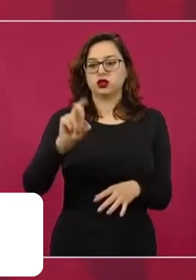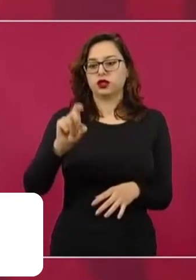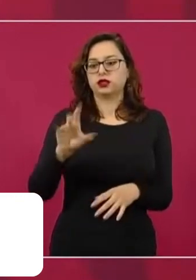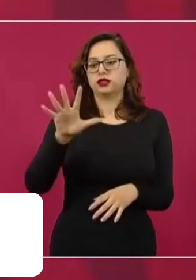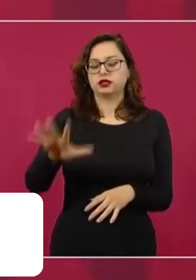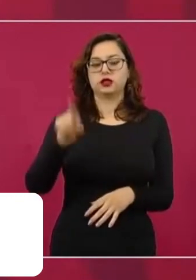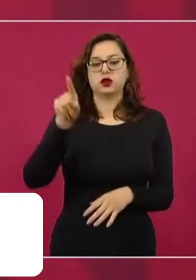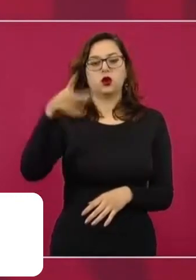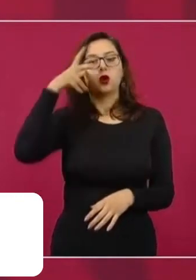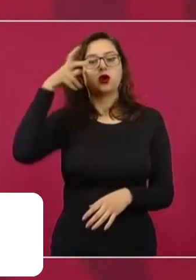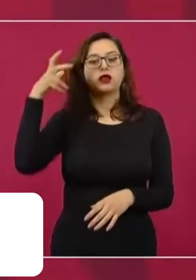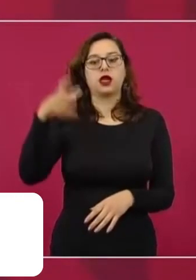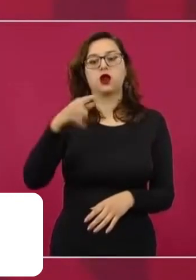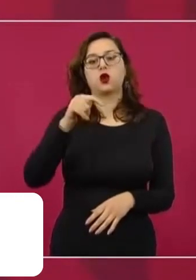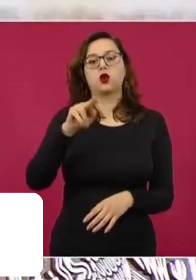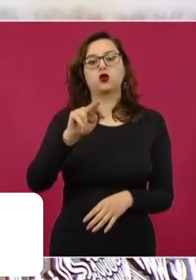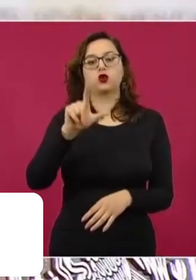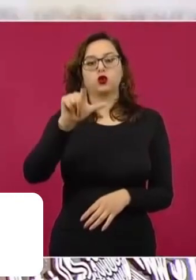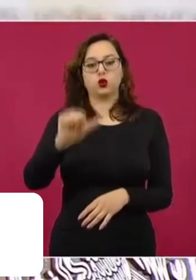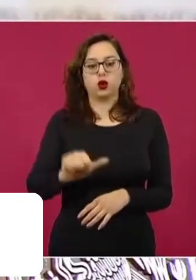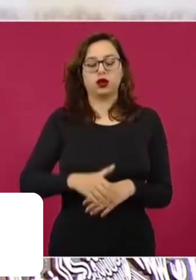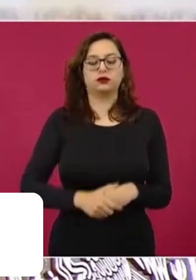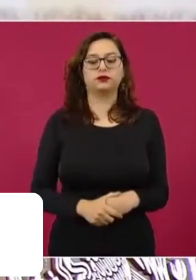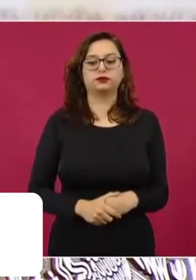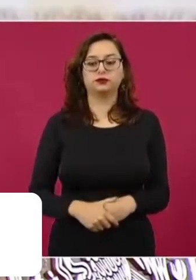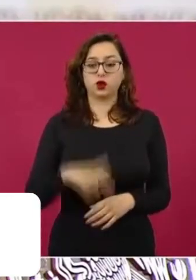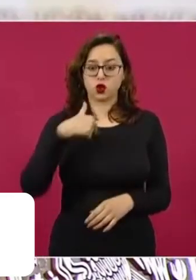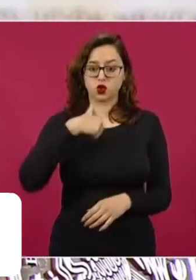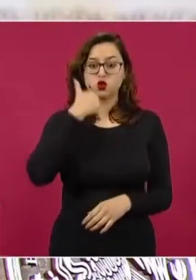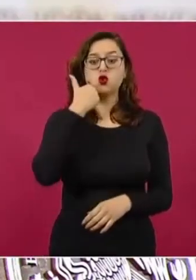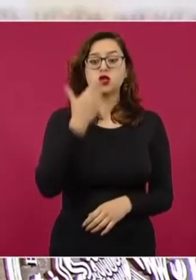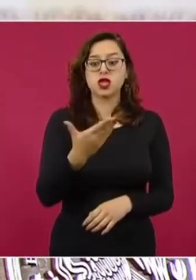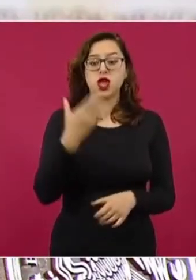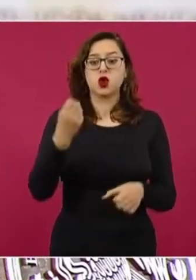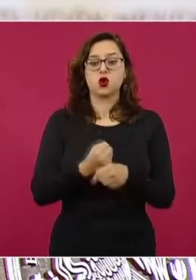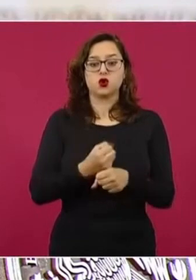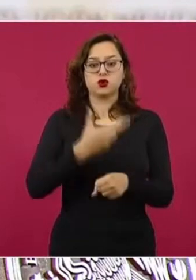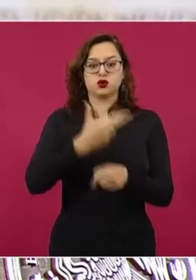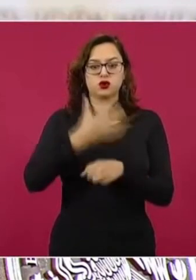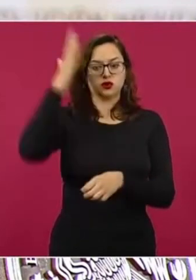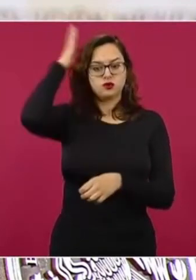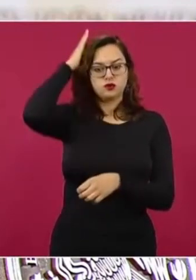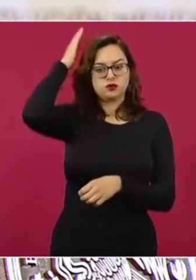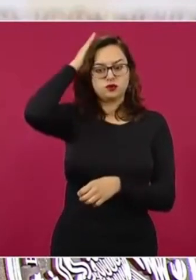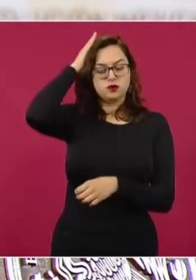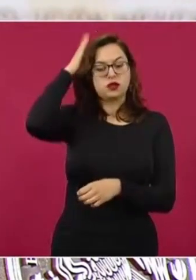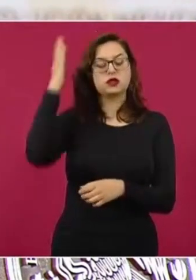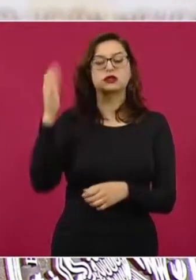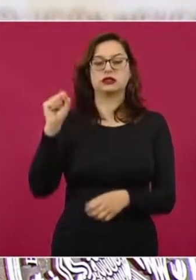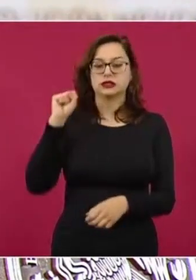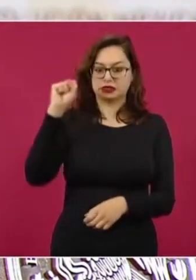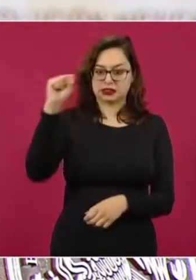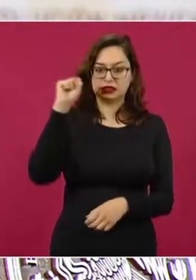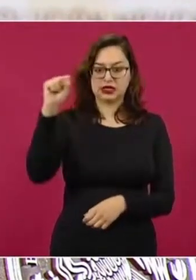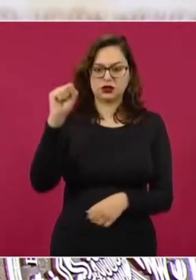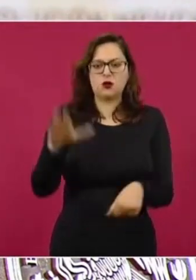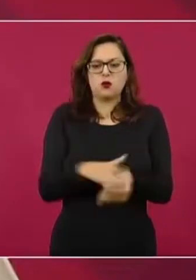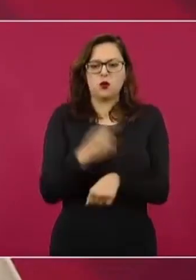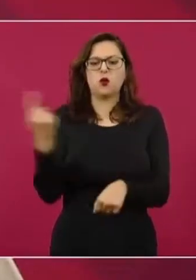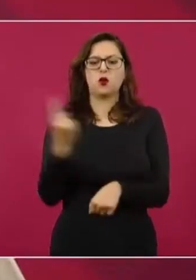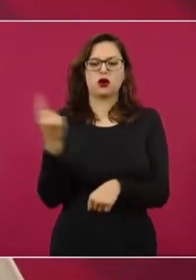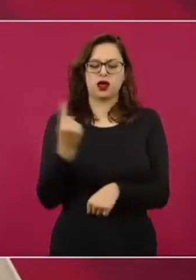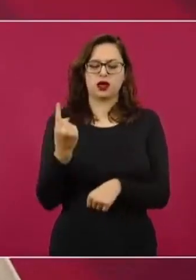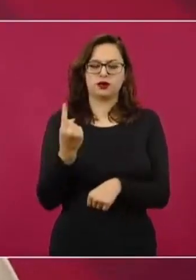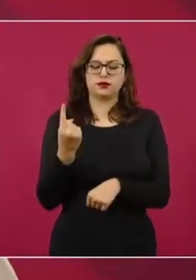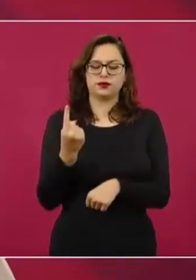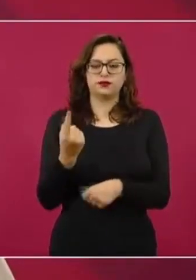querer ser o por qué buscar ser secretario general del Sindicato de Trabajadores Petroleros de la República Mexicana? Por